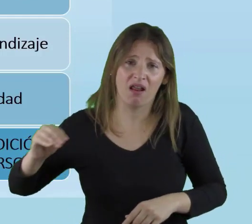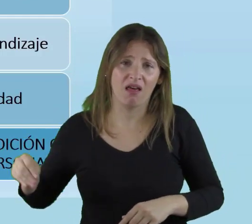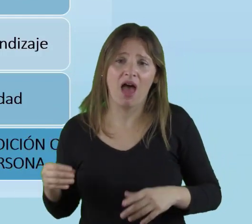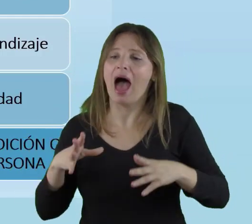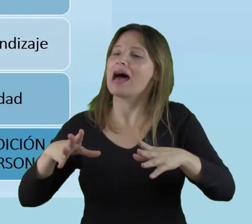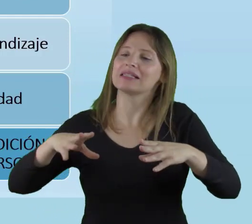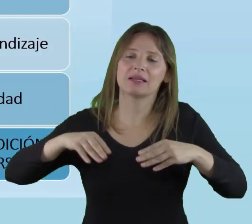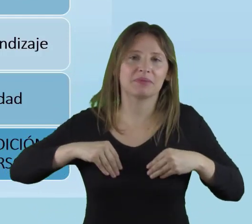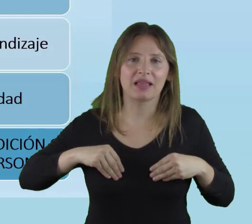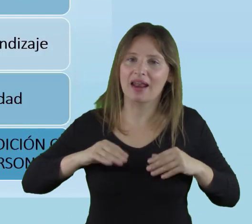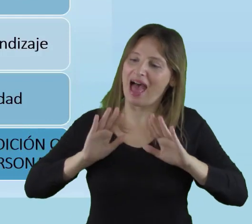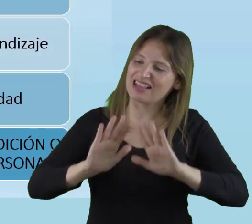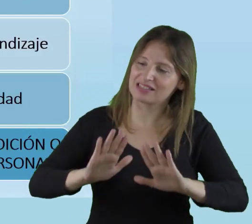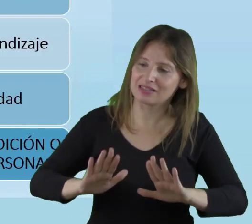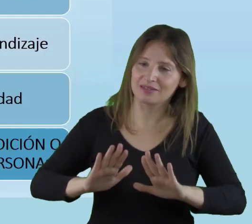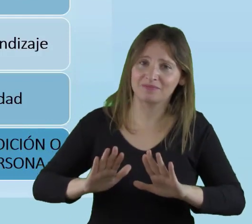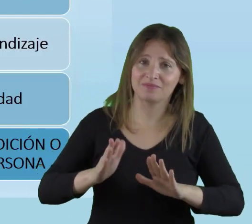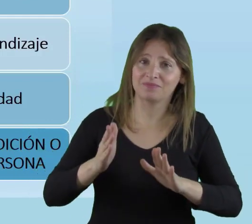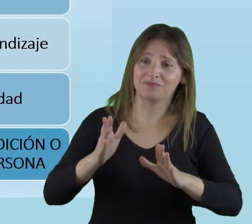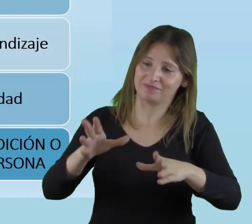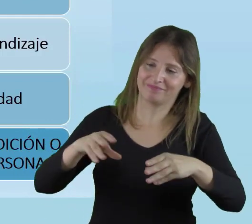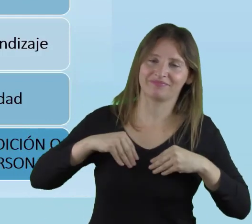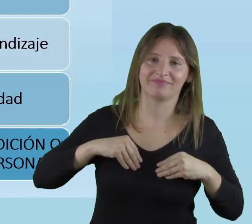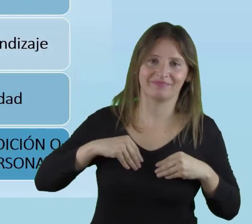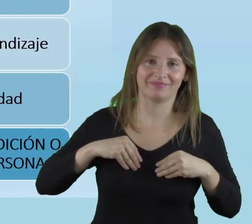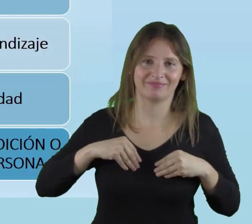éxitos. Asumirlo tal como son.